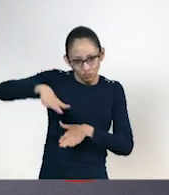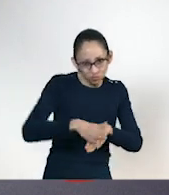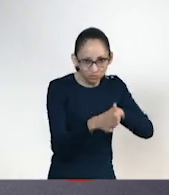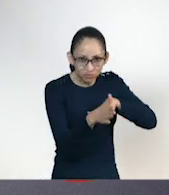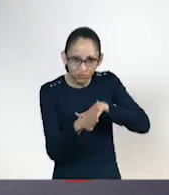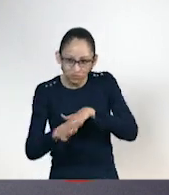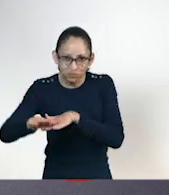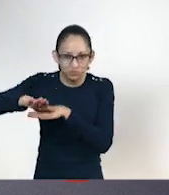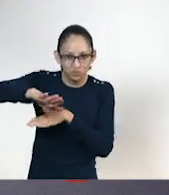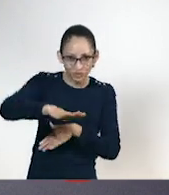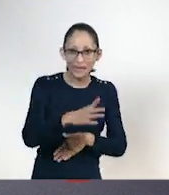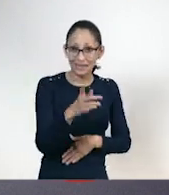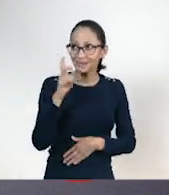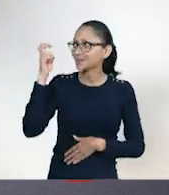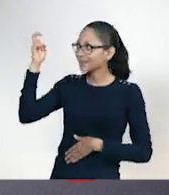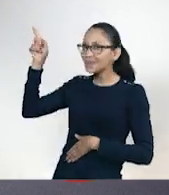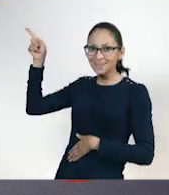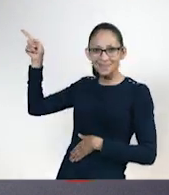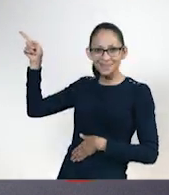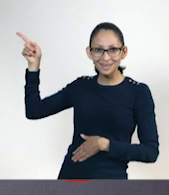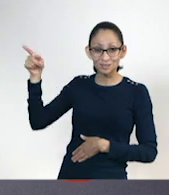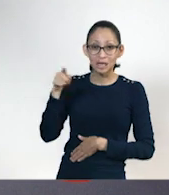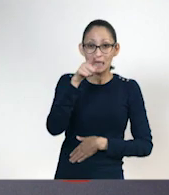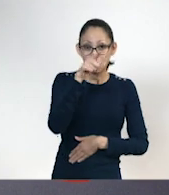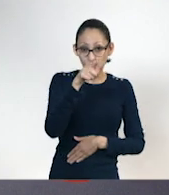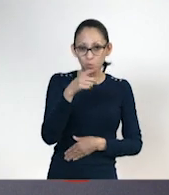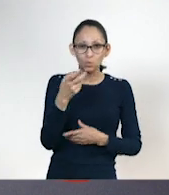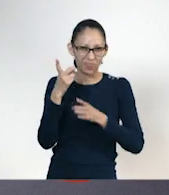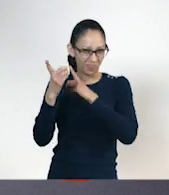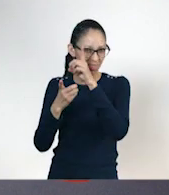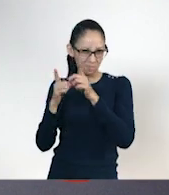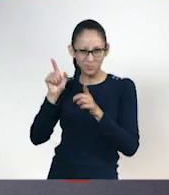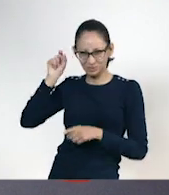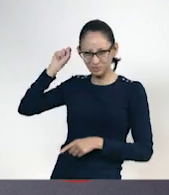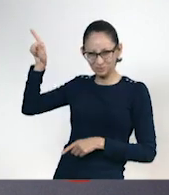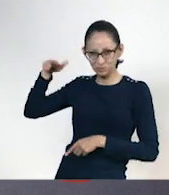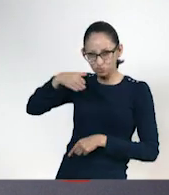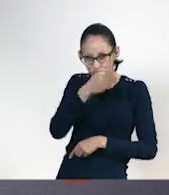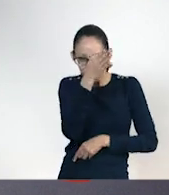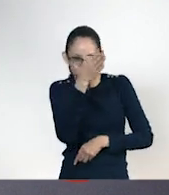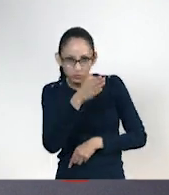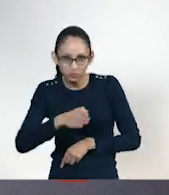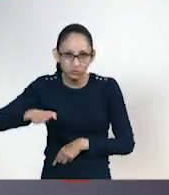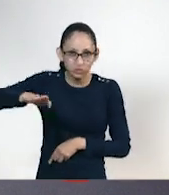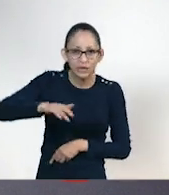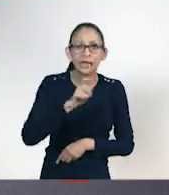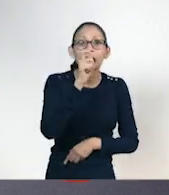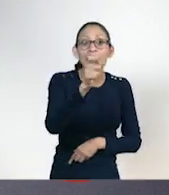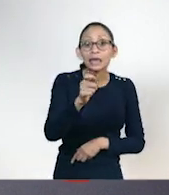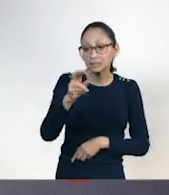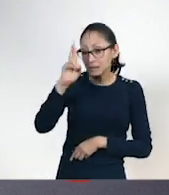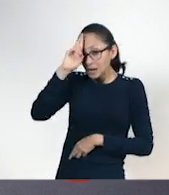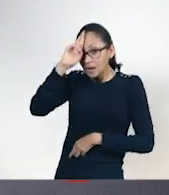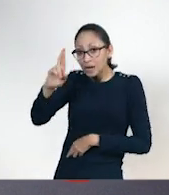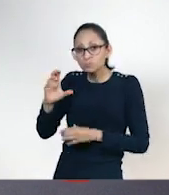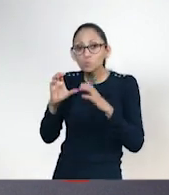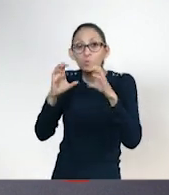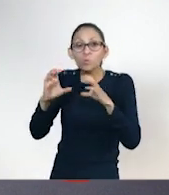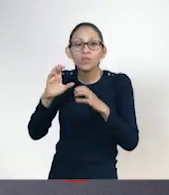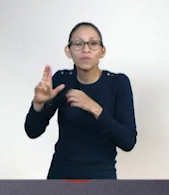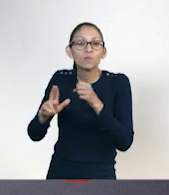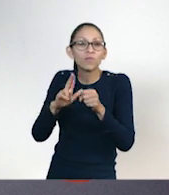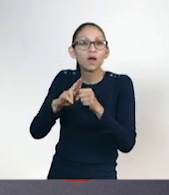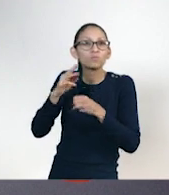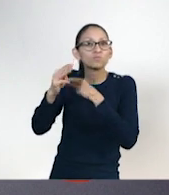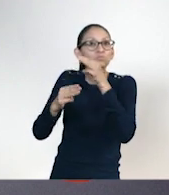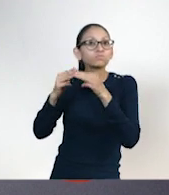Efectivamente. Eso. Si practicas el surf, fíjate bien, estarás desarrollando el respeto y el cuidado por la naturaleza, ya que se lleva a